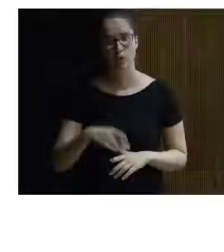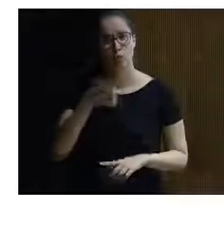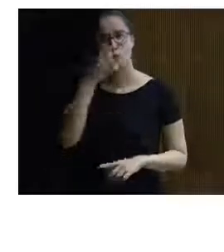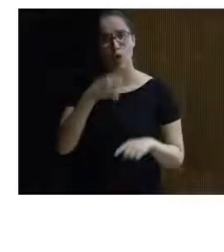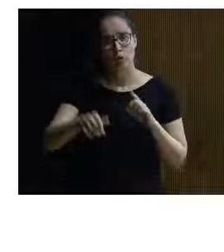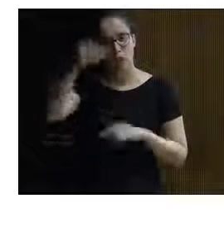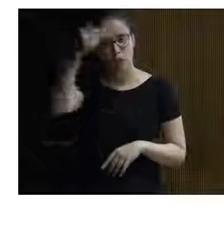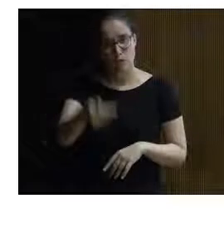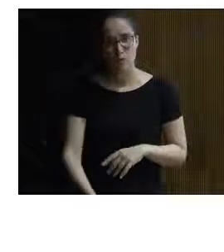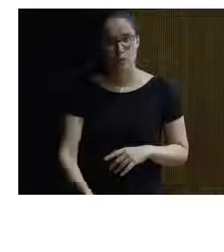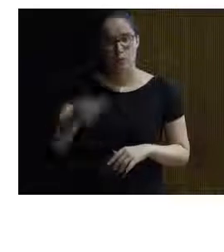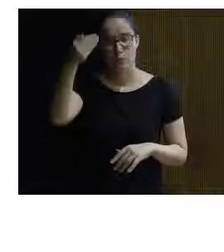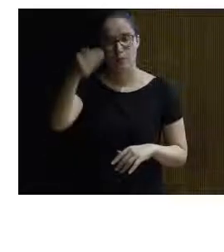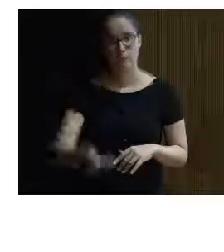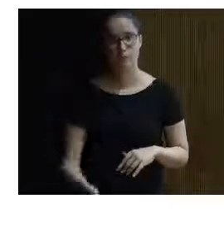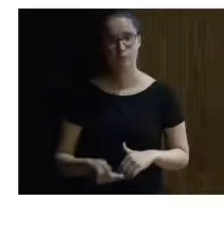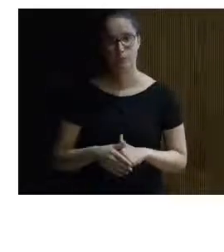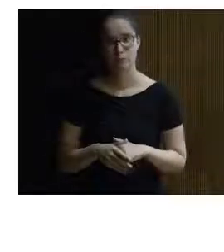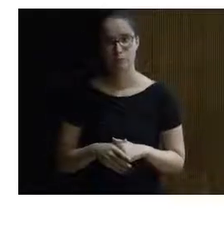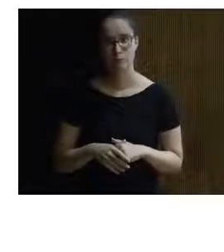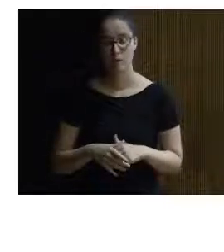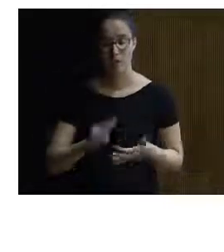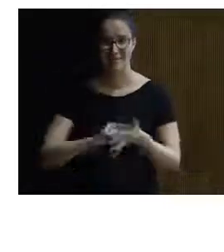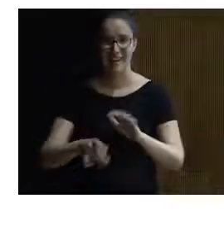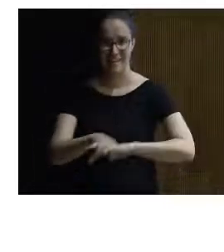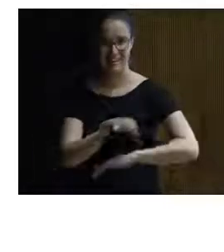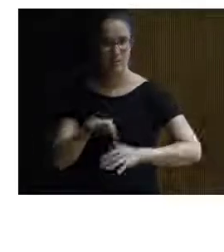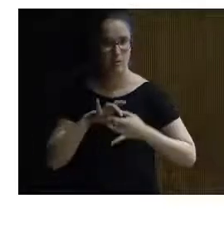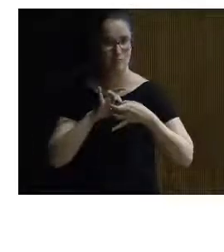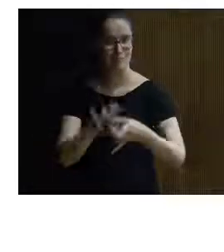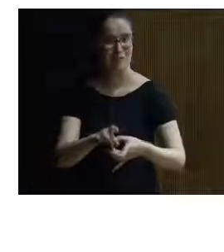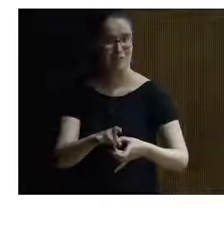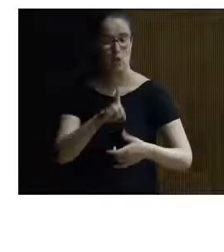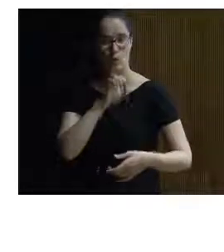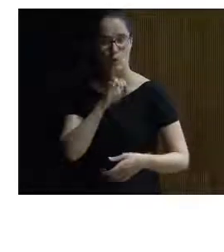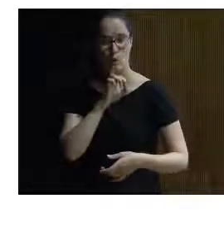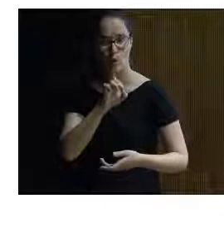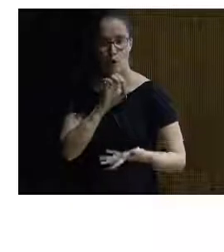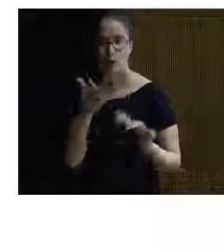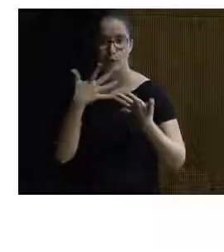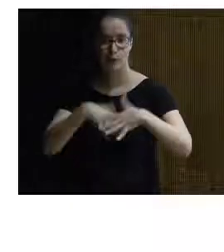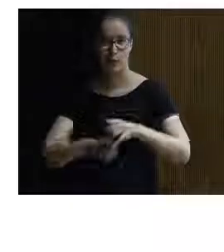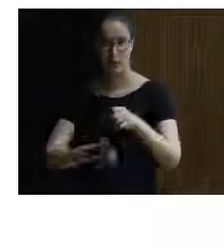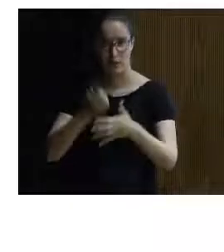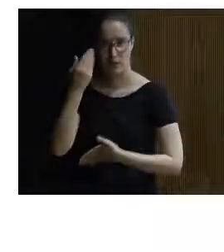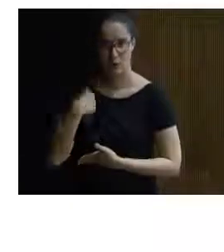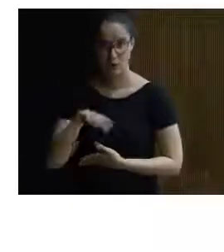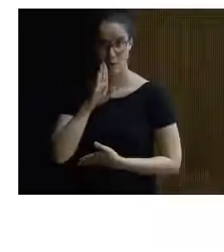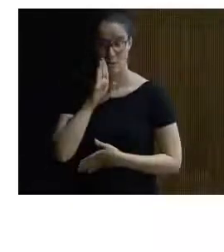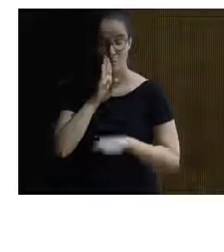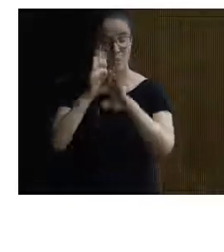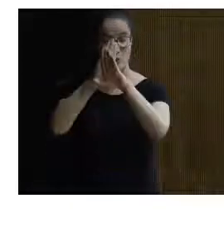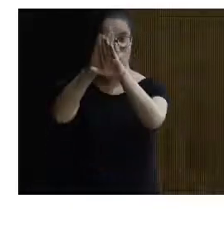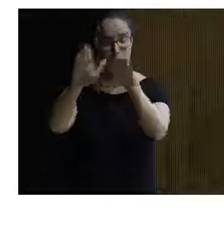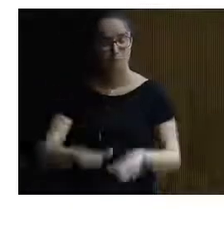importante que tenía que tenía digamos el arquitecto respecto a a cómo cómo integrar esos edificios y ya por